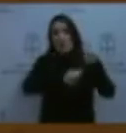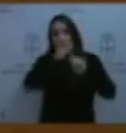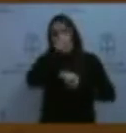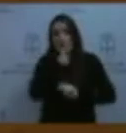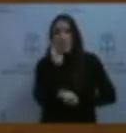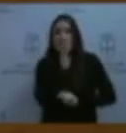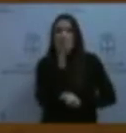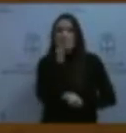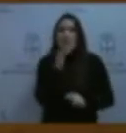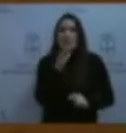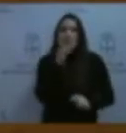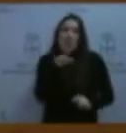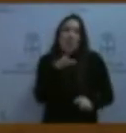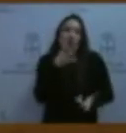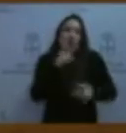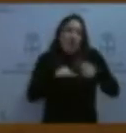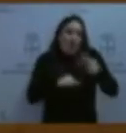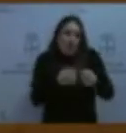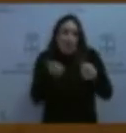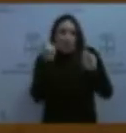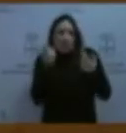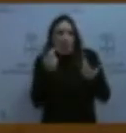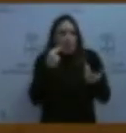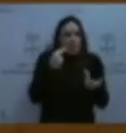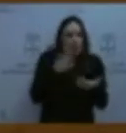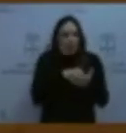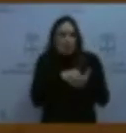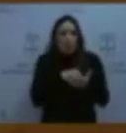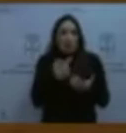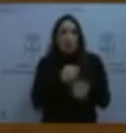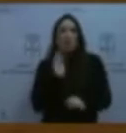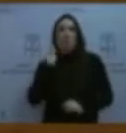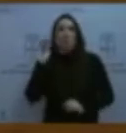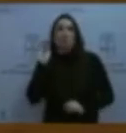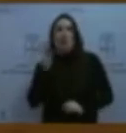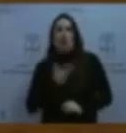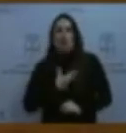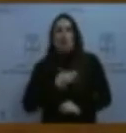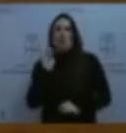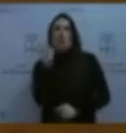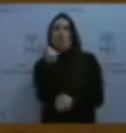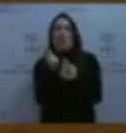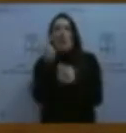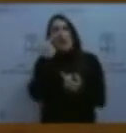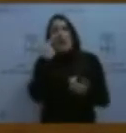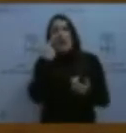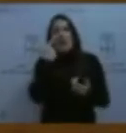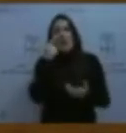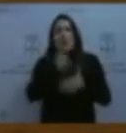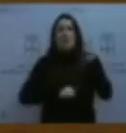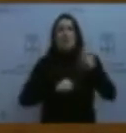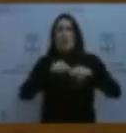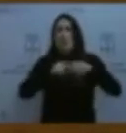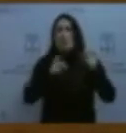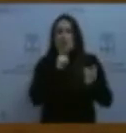la inquietud también de familias y alumnado, es ir al ayuntamiento a solicitar información acerca del estado de la licencia de las obras y de los